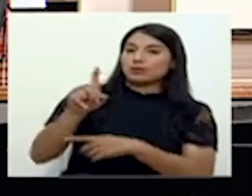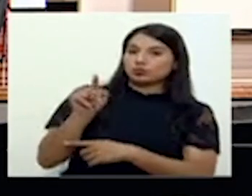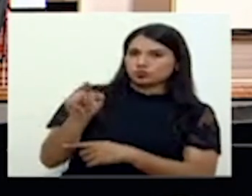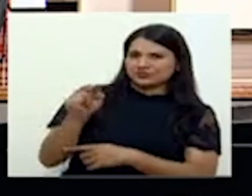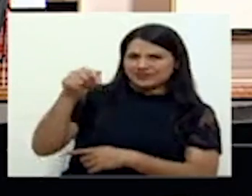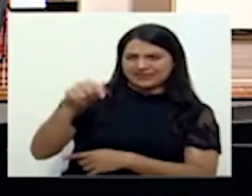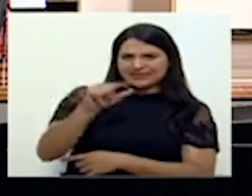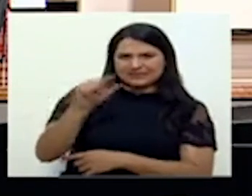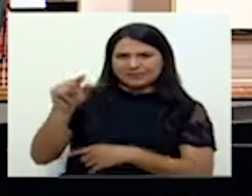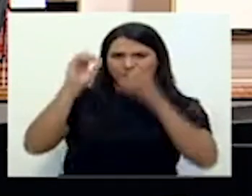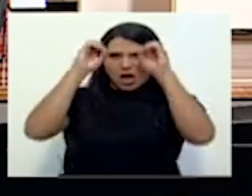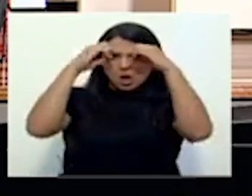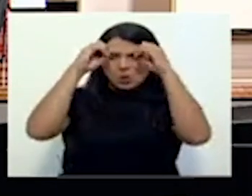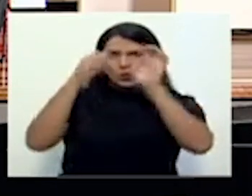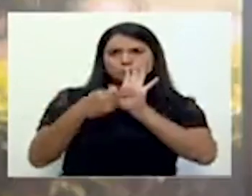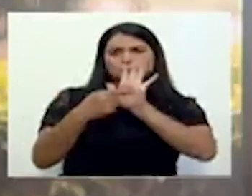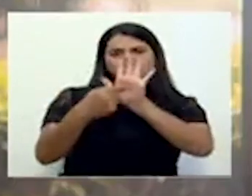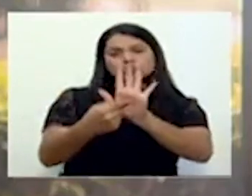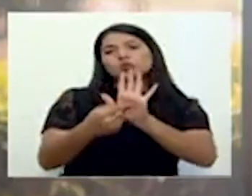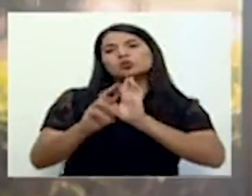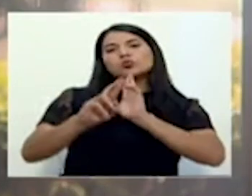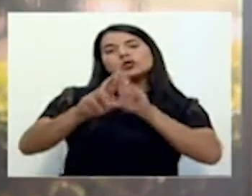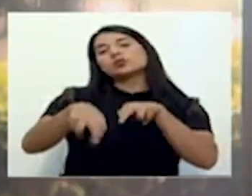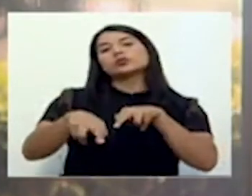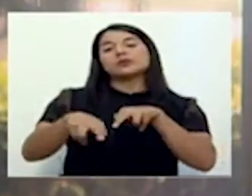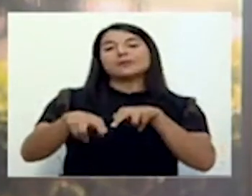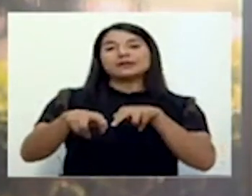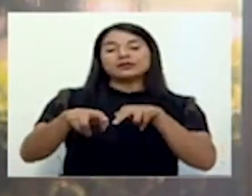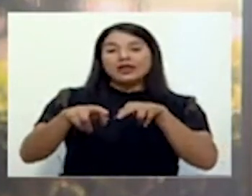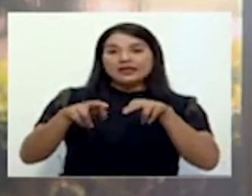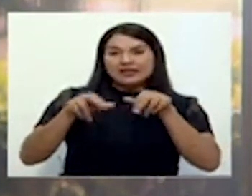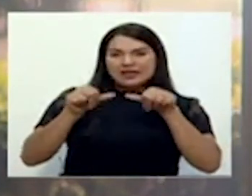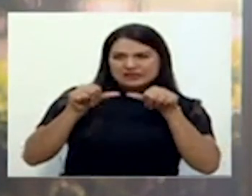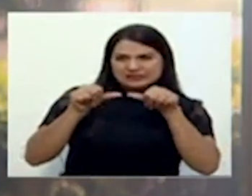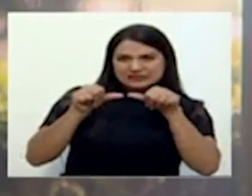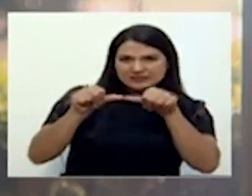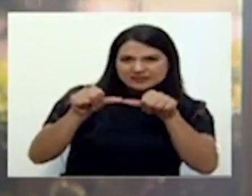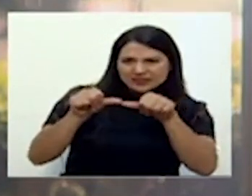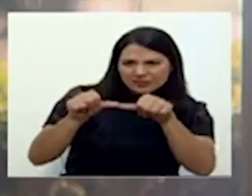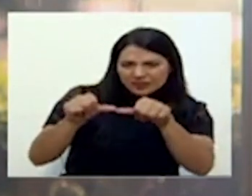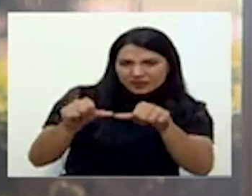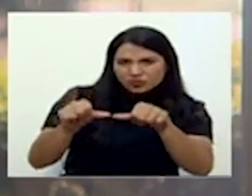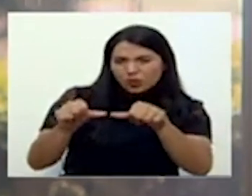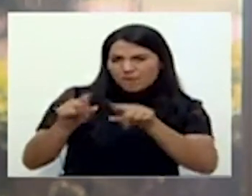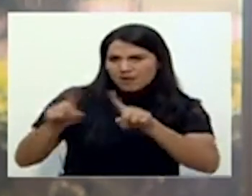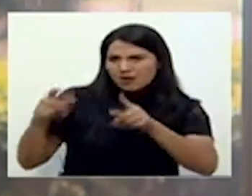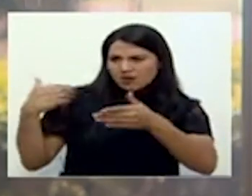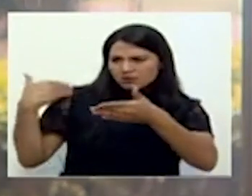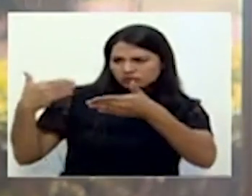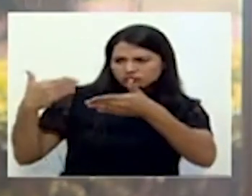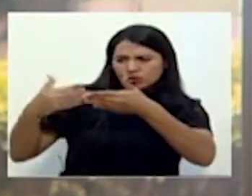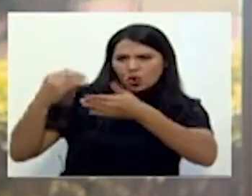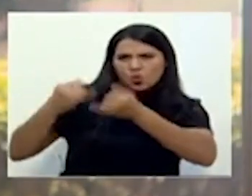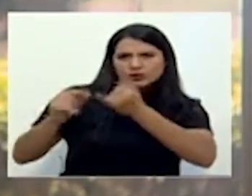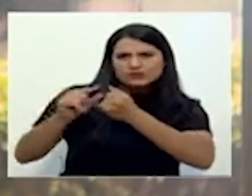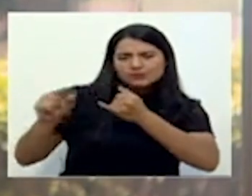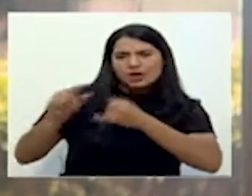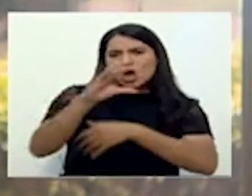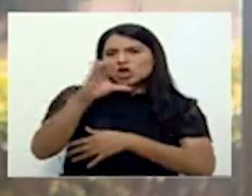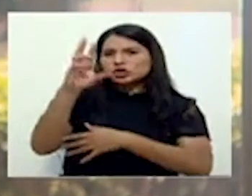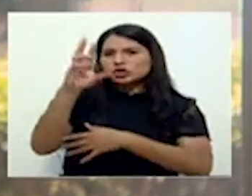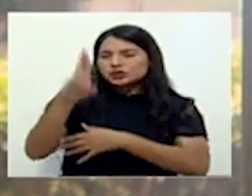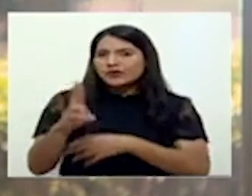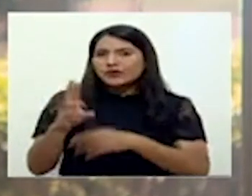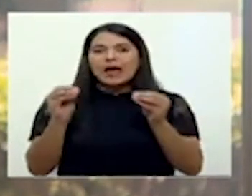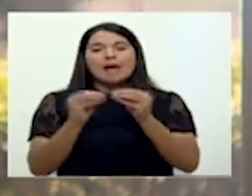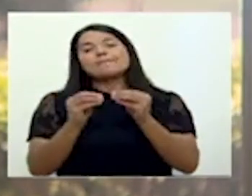presentó los resultados del seguimiento de movilidad que ellos hacen y notoriamente, las últimas semanas, el país ha tenido mucha más movilidad de la